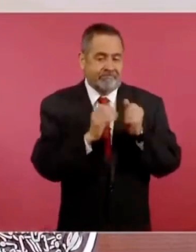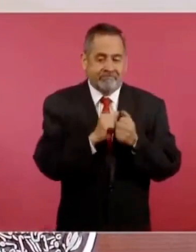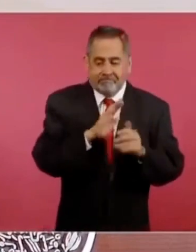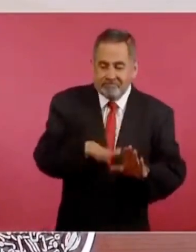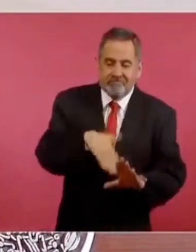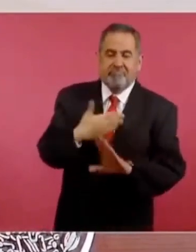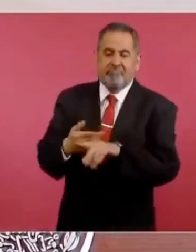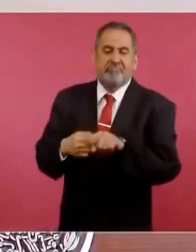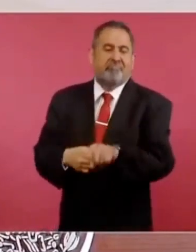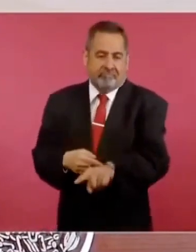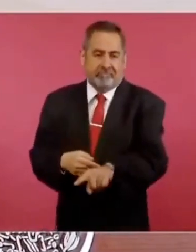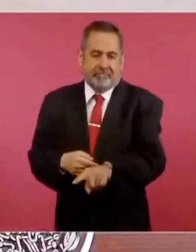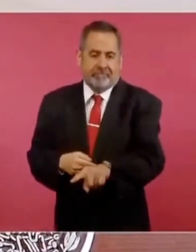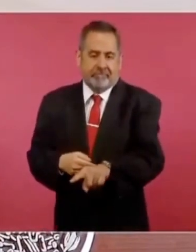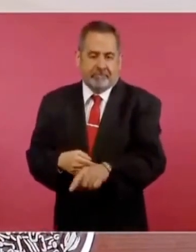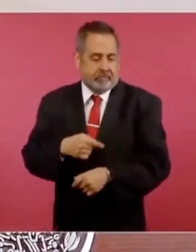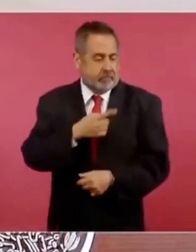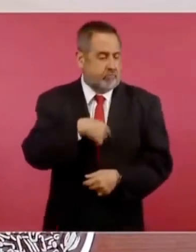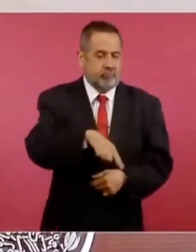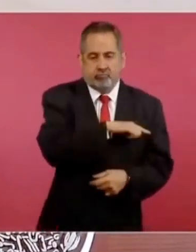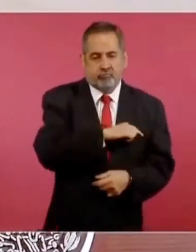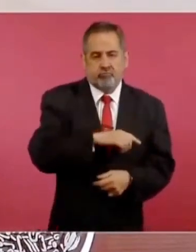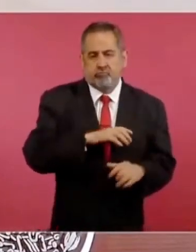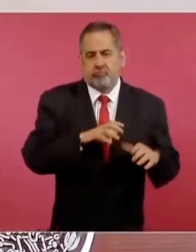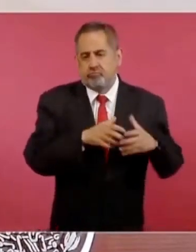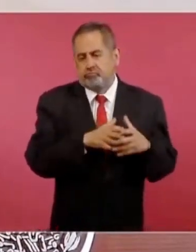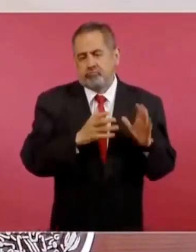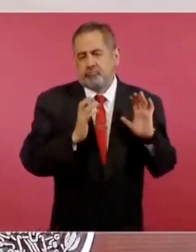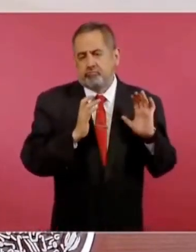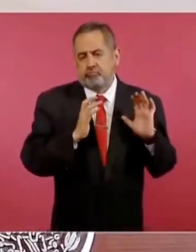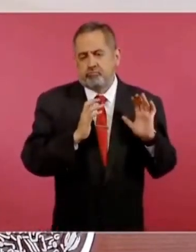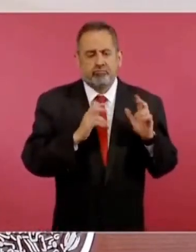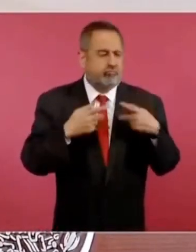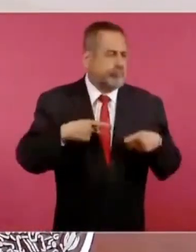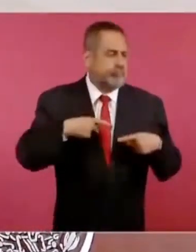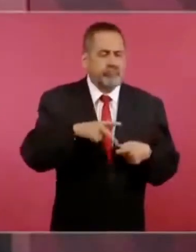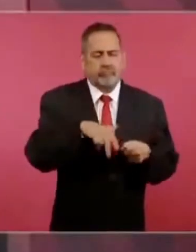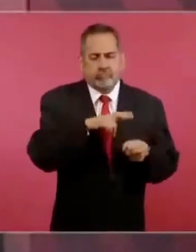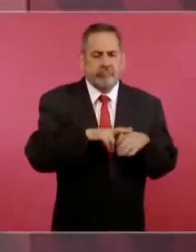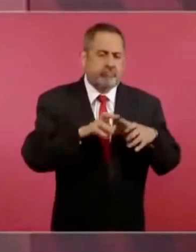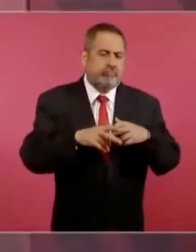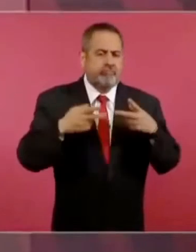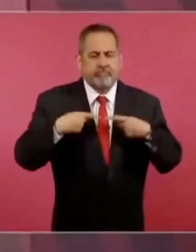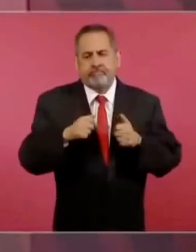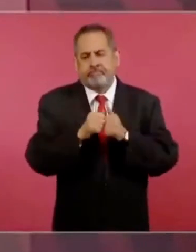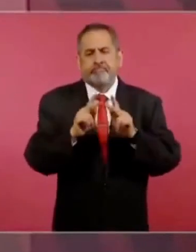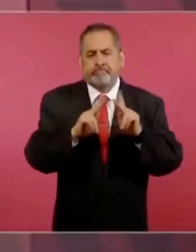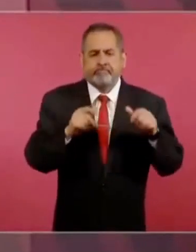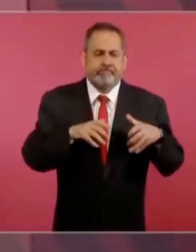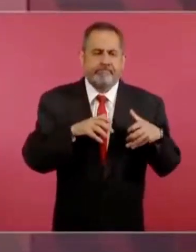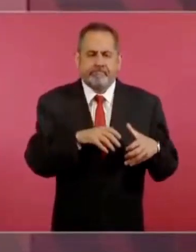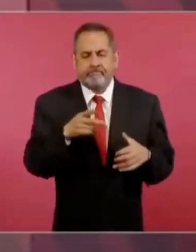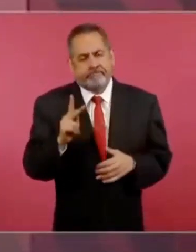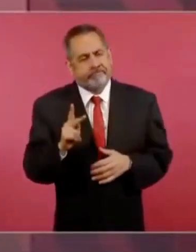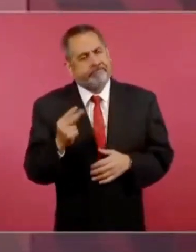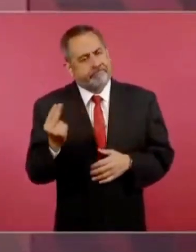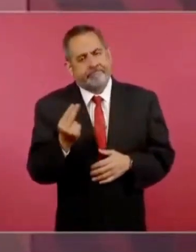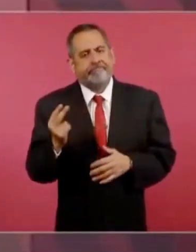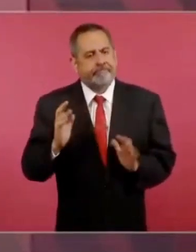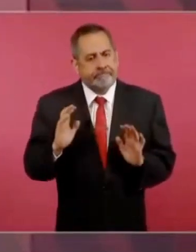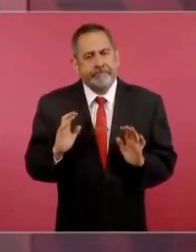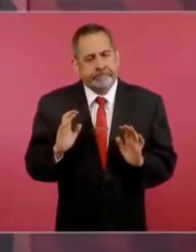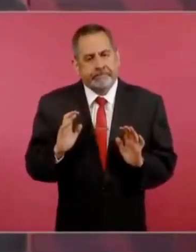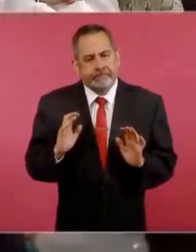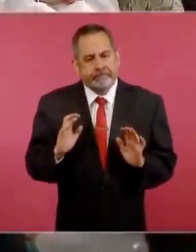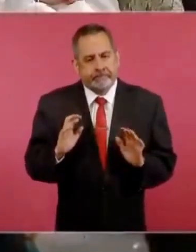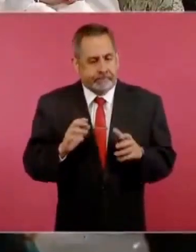todos somos hombres comunes y corrientes, somos gente pacífica, pero no hay